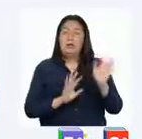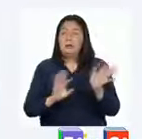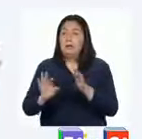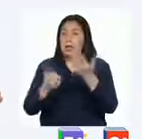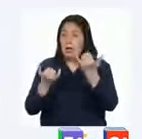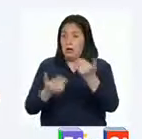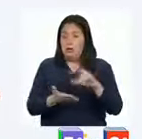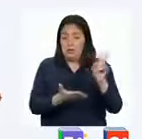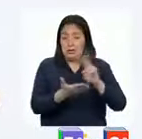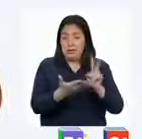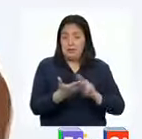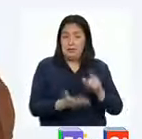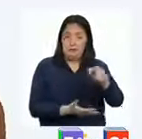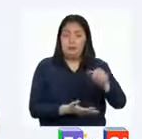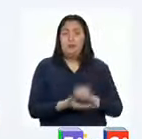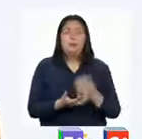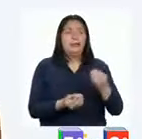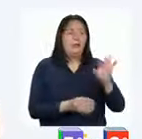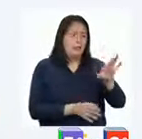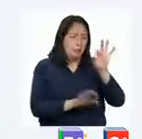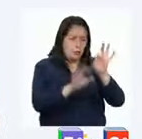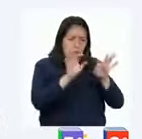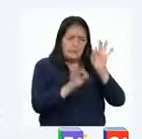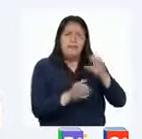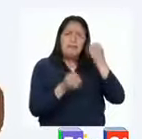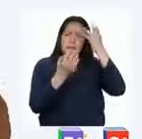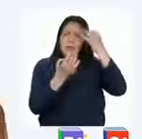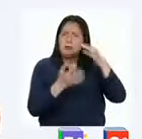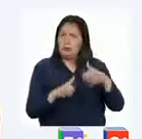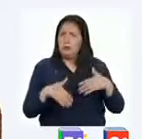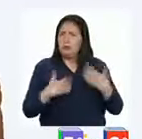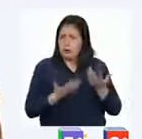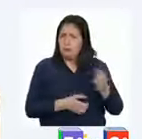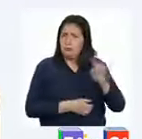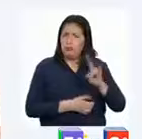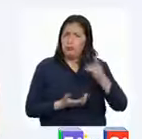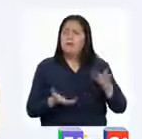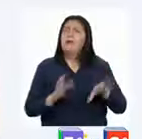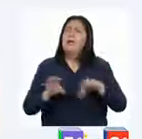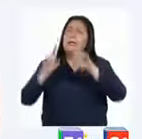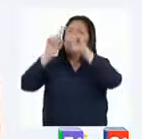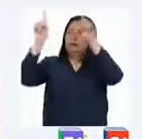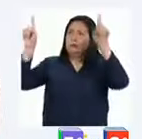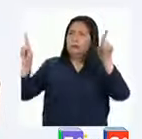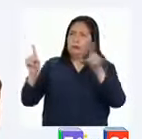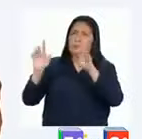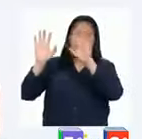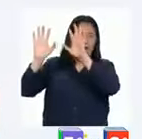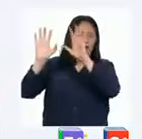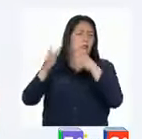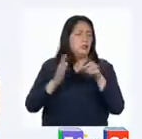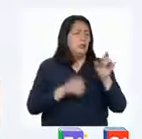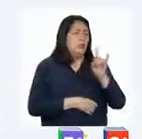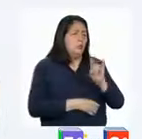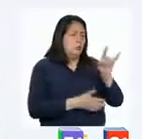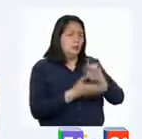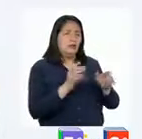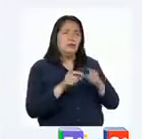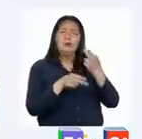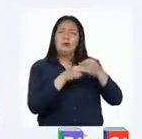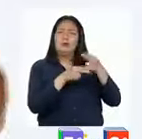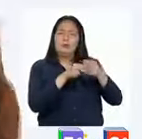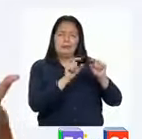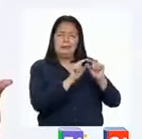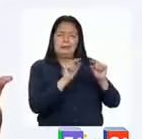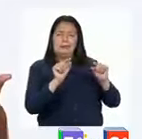este texto con el propósito de identificar información útil para elaborar nuestra ficha y emplearemos la estrategia del sumillado.